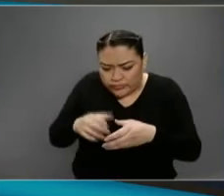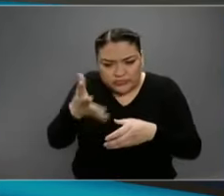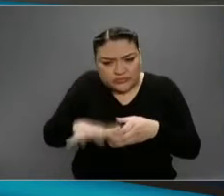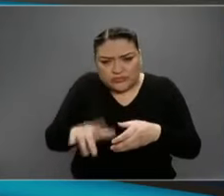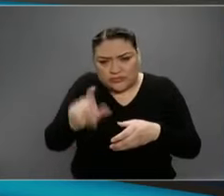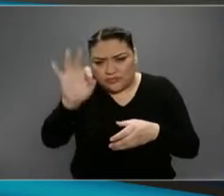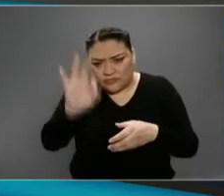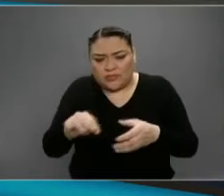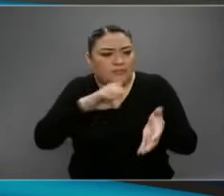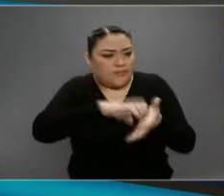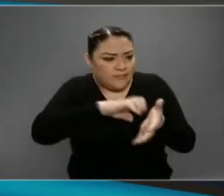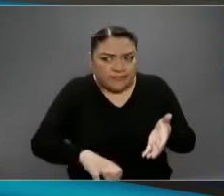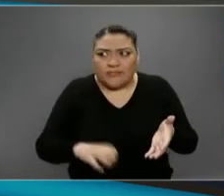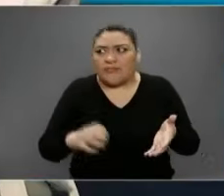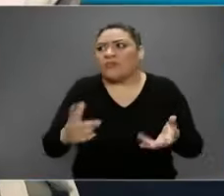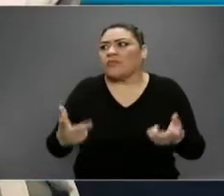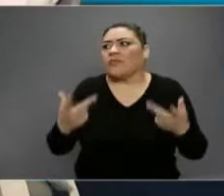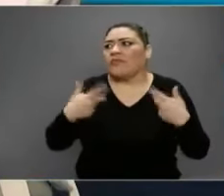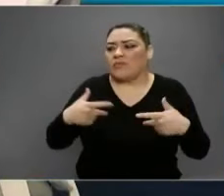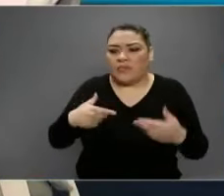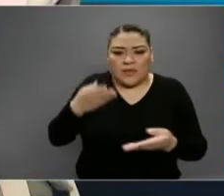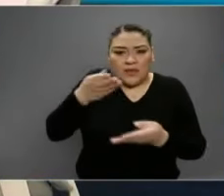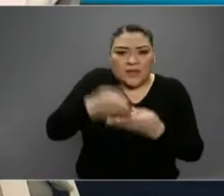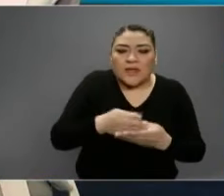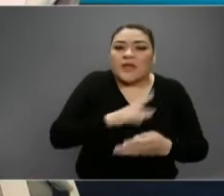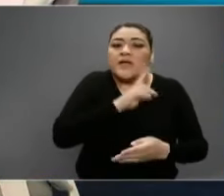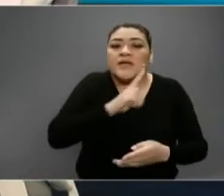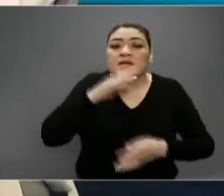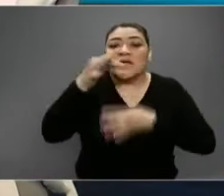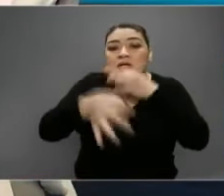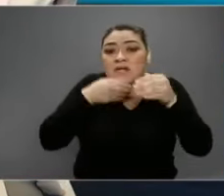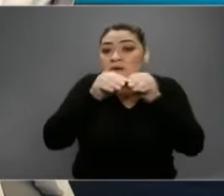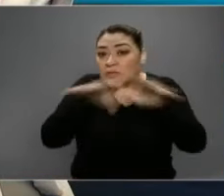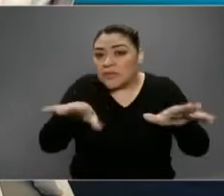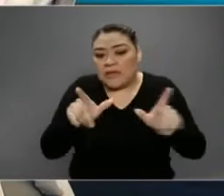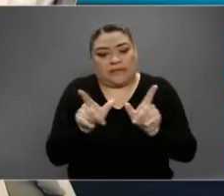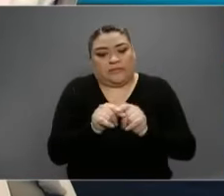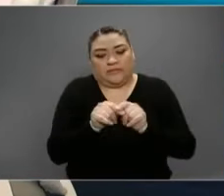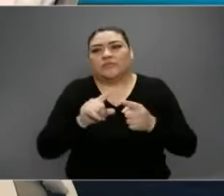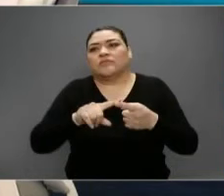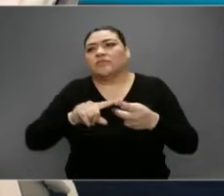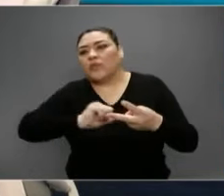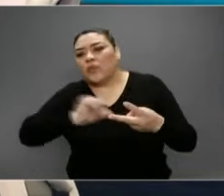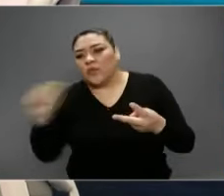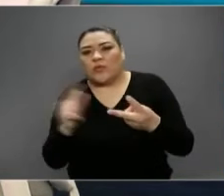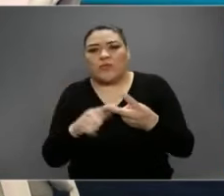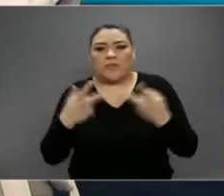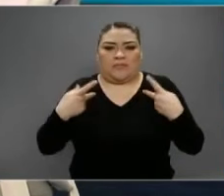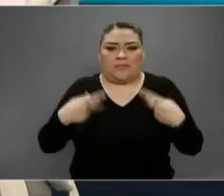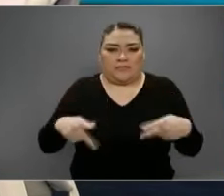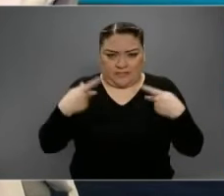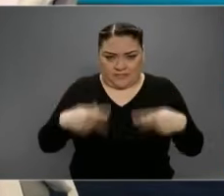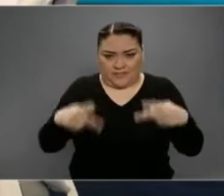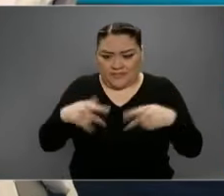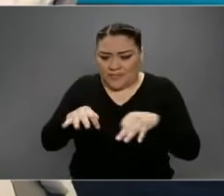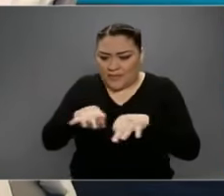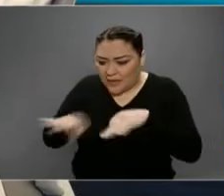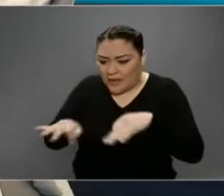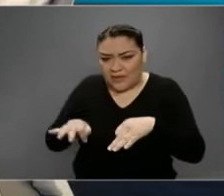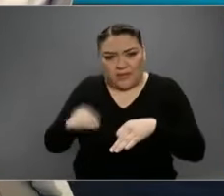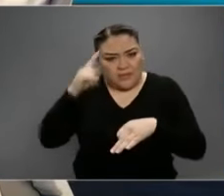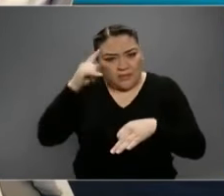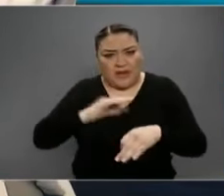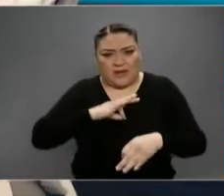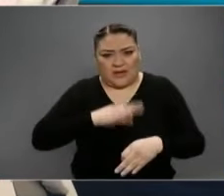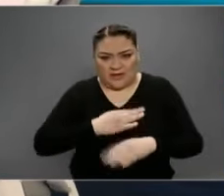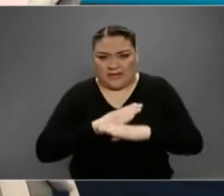Solamente. Quienes necesitamos venir a comunicarle a la sociedad, quienes están trabajando para luchar